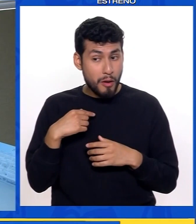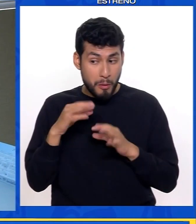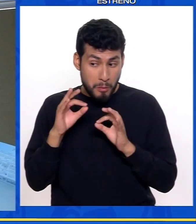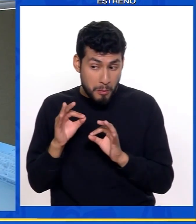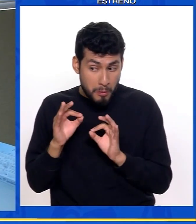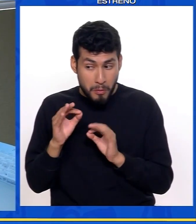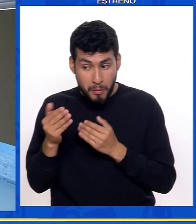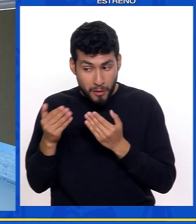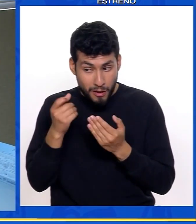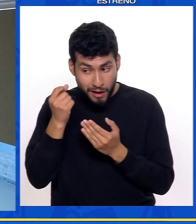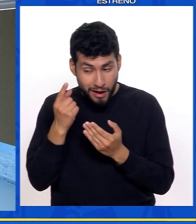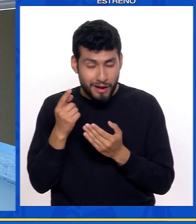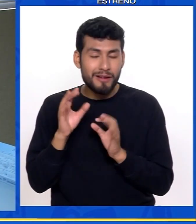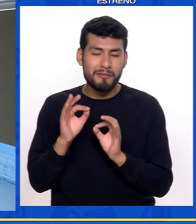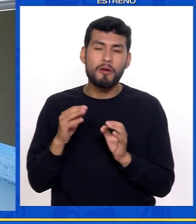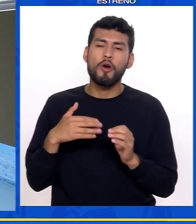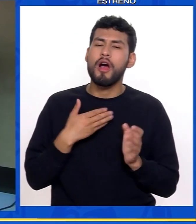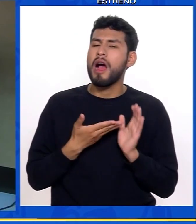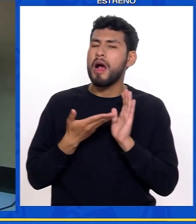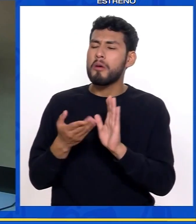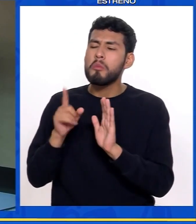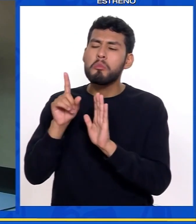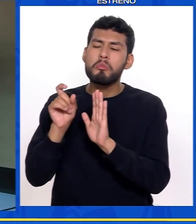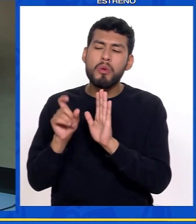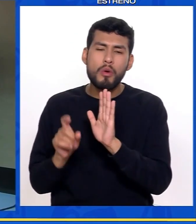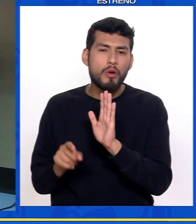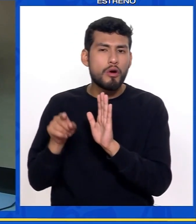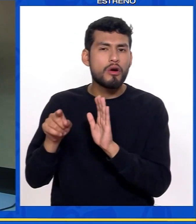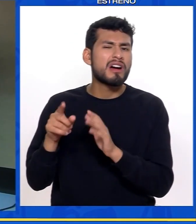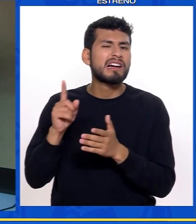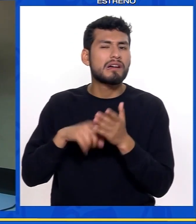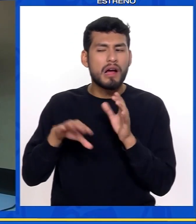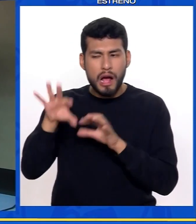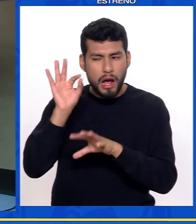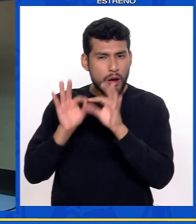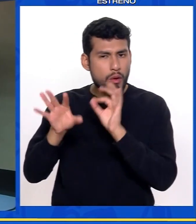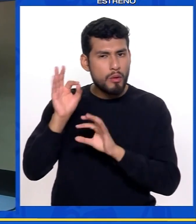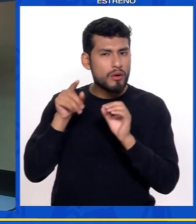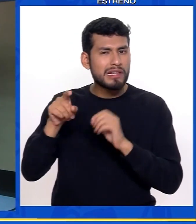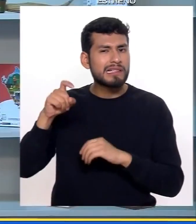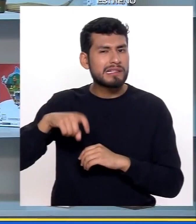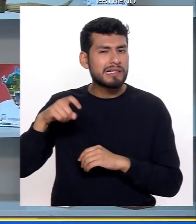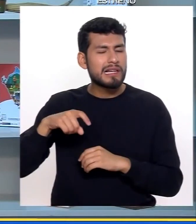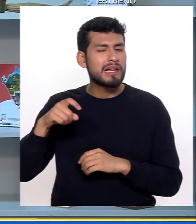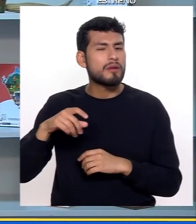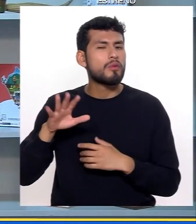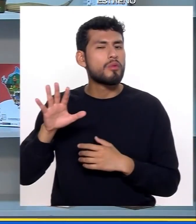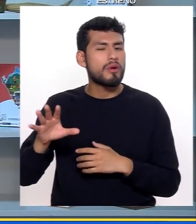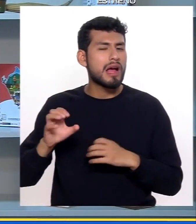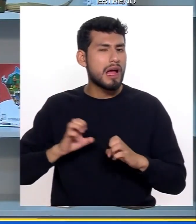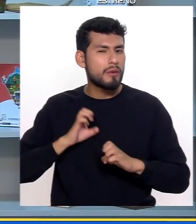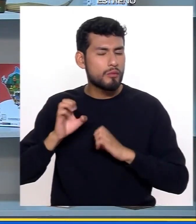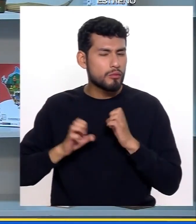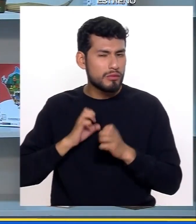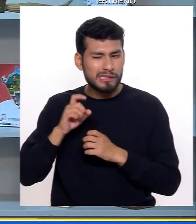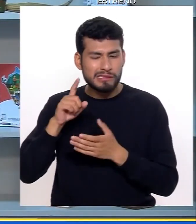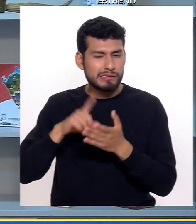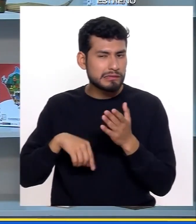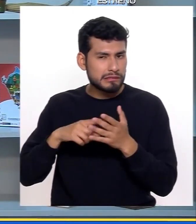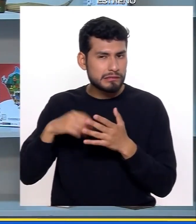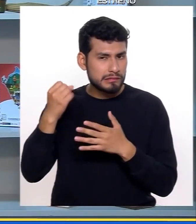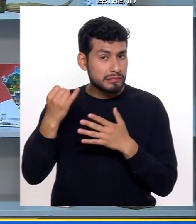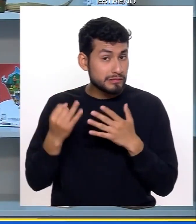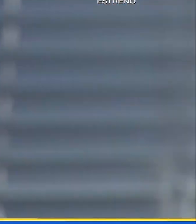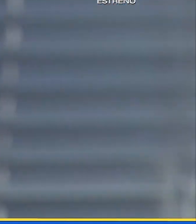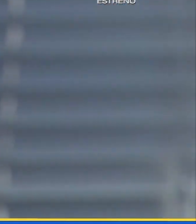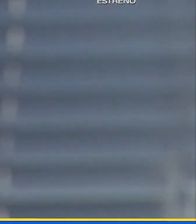lo que hacemos es aplicamos un cuestionario de necesidades emocionales para identificar qué necesidad están sintiendo